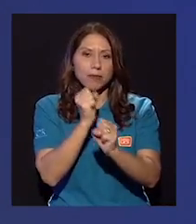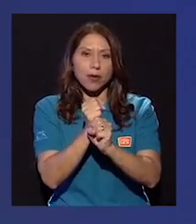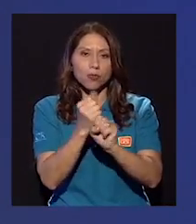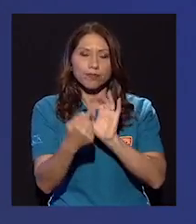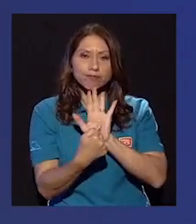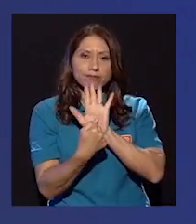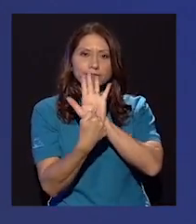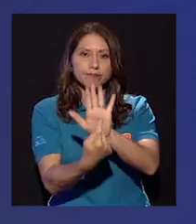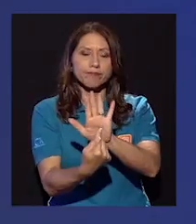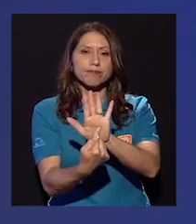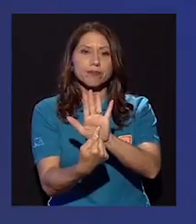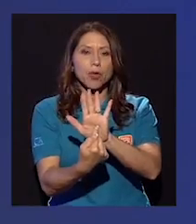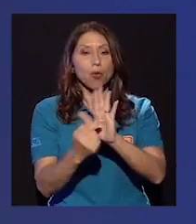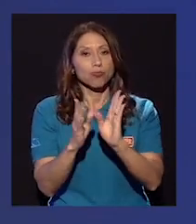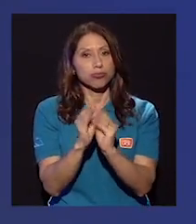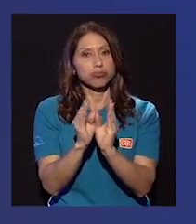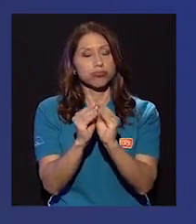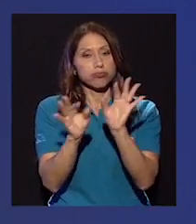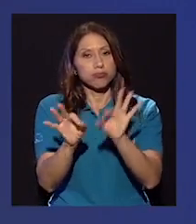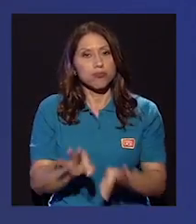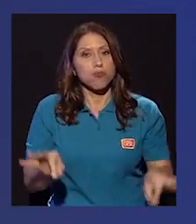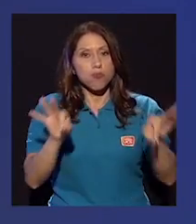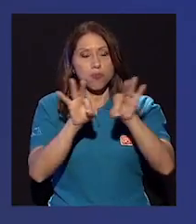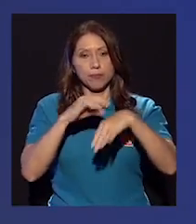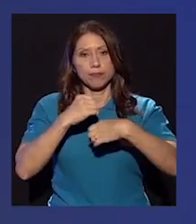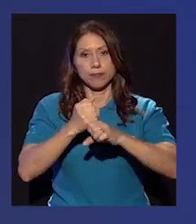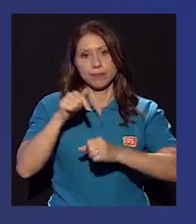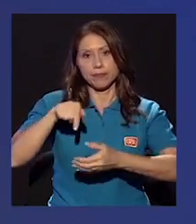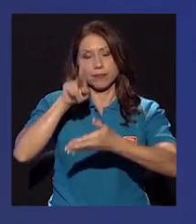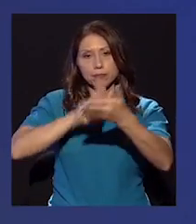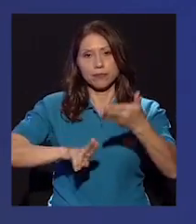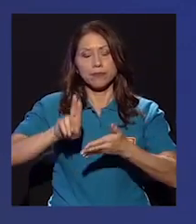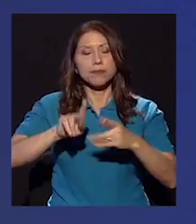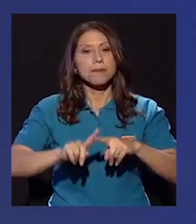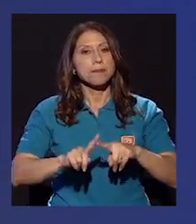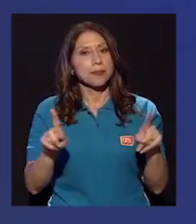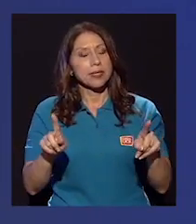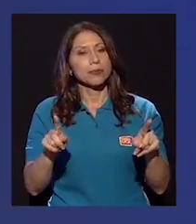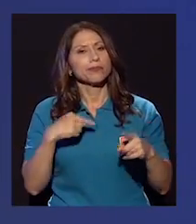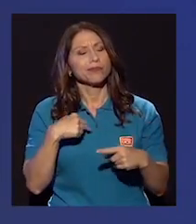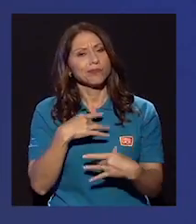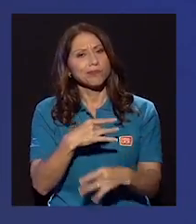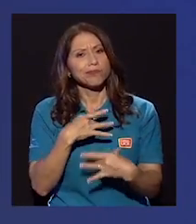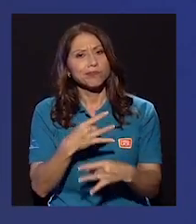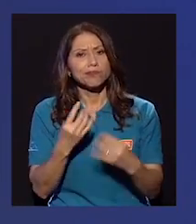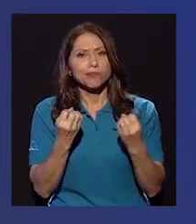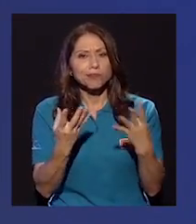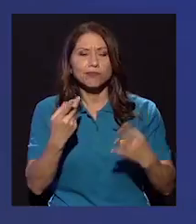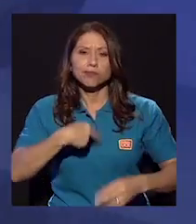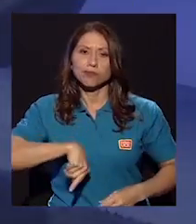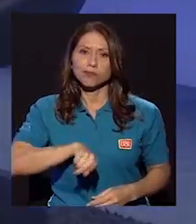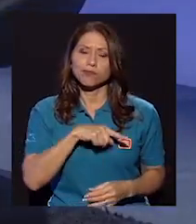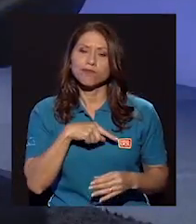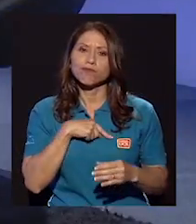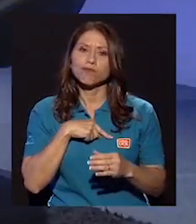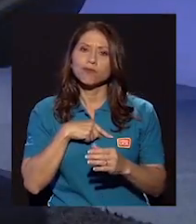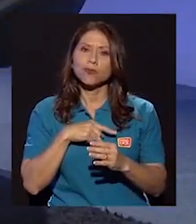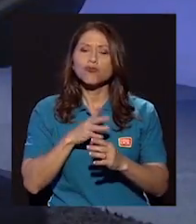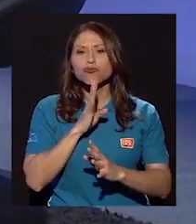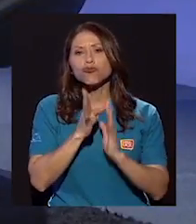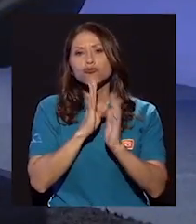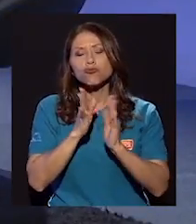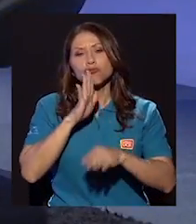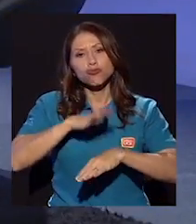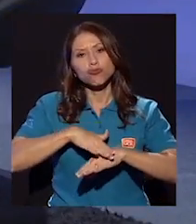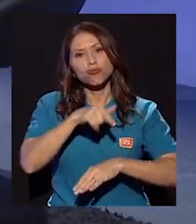exclusivo que viene a presentar en el marco de un congreso muy importante que realiza la universidad, pero más allá de eso me interesa mucho que desarrollemos